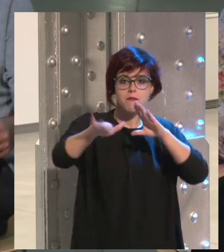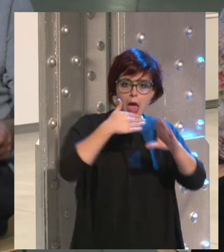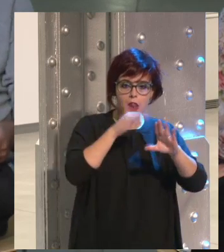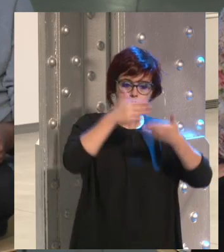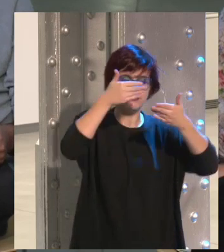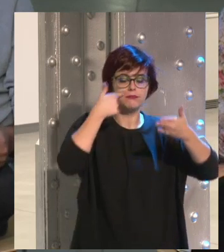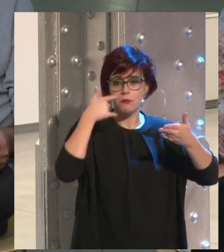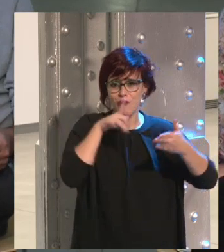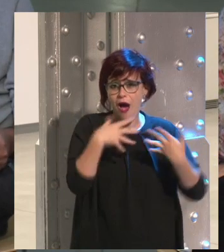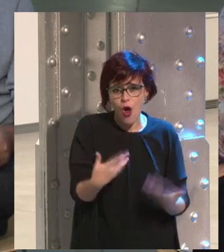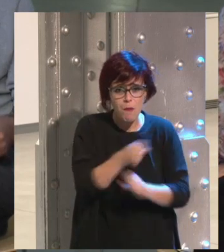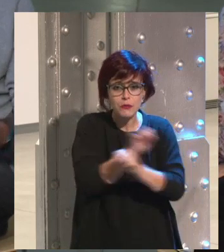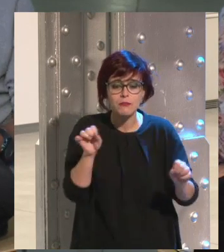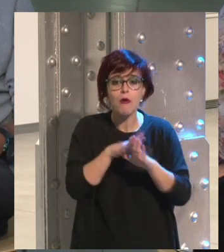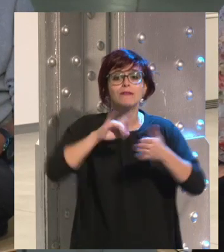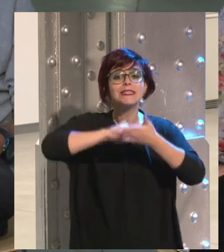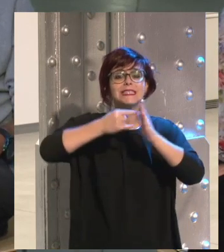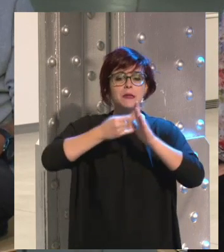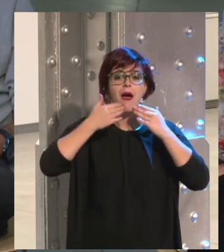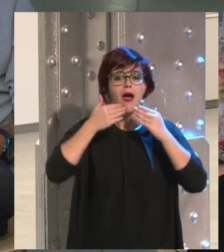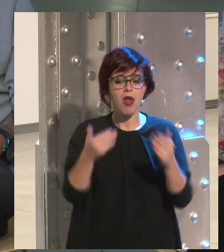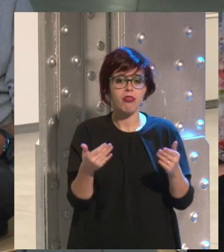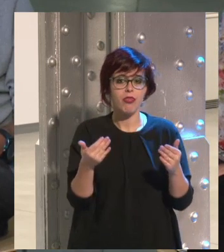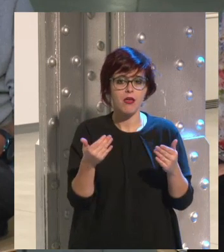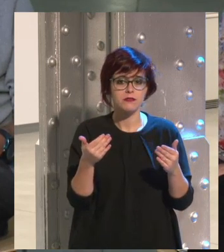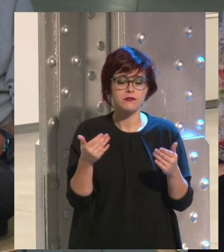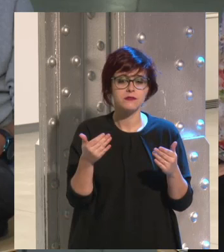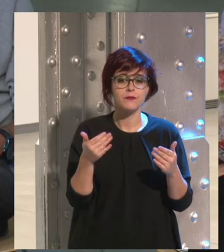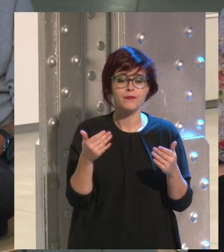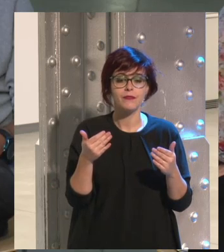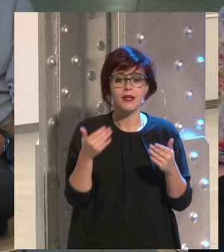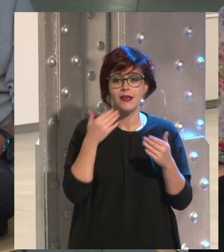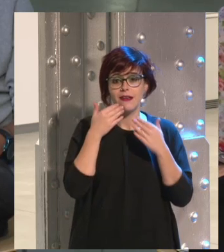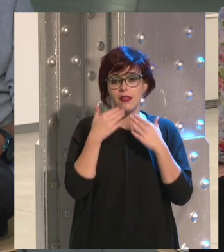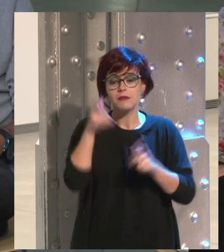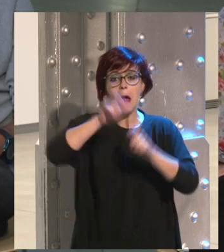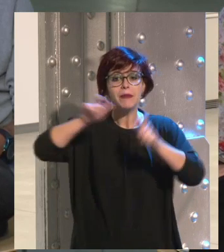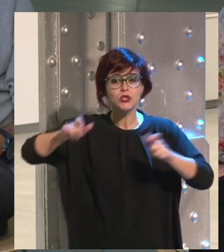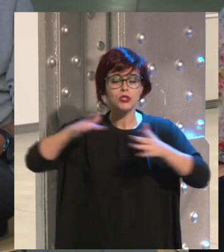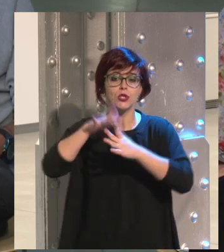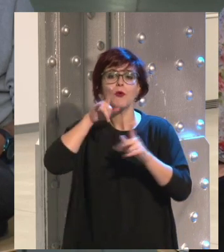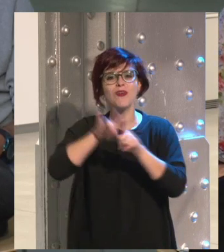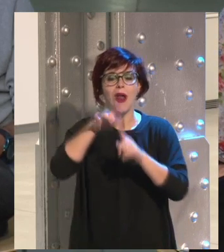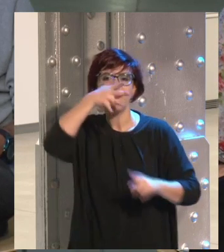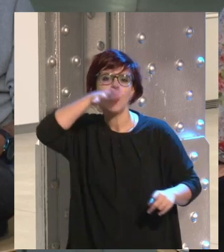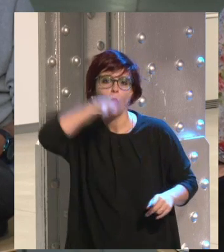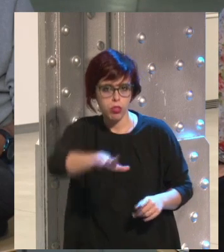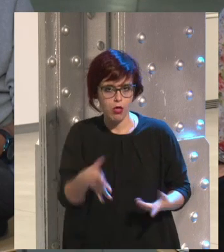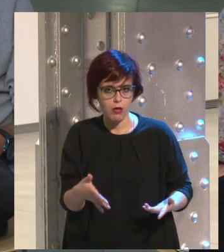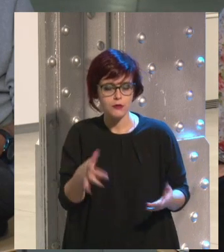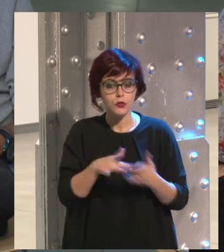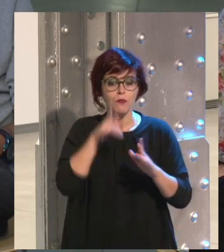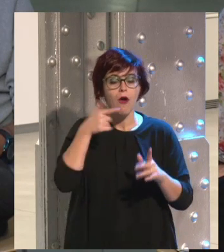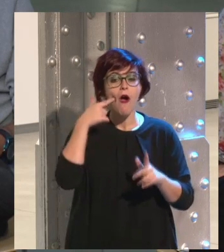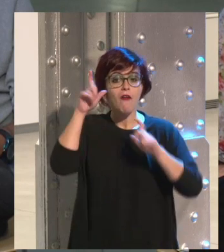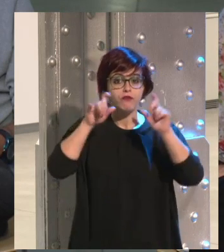Y ahora es sobre todo por un sistema de gente que denuncia una foto. Cuando ya